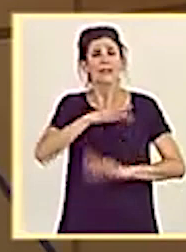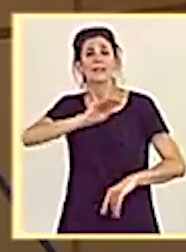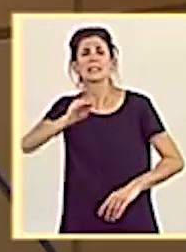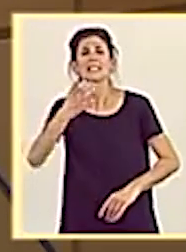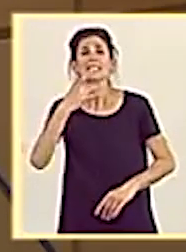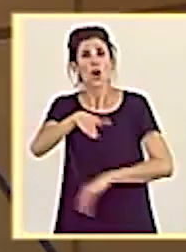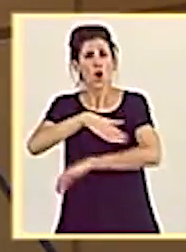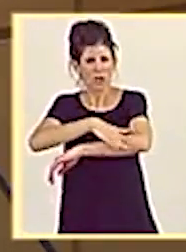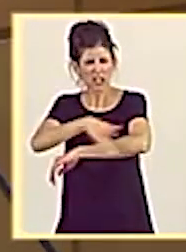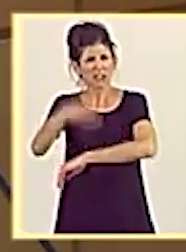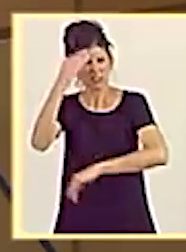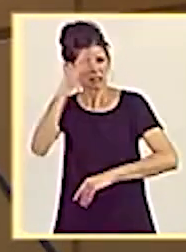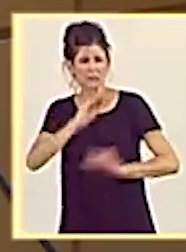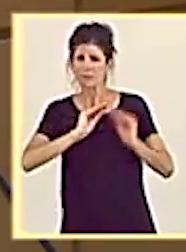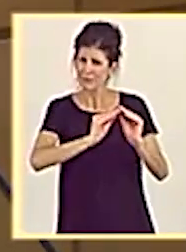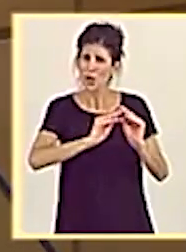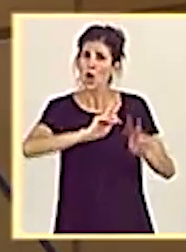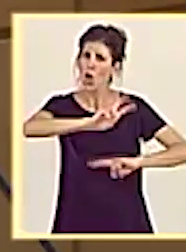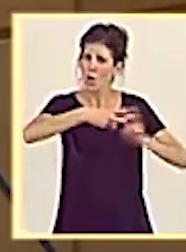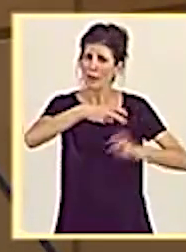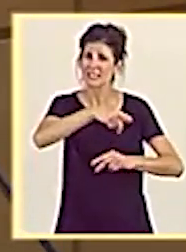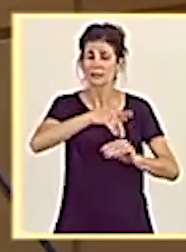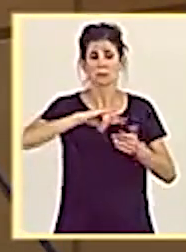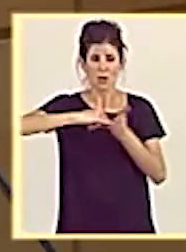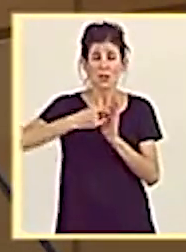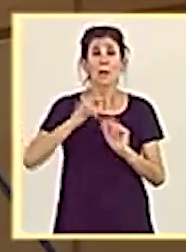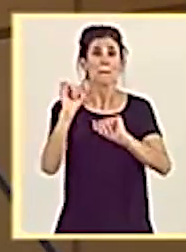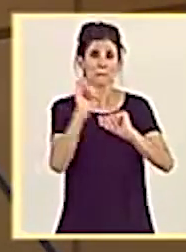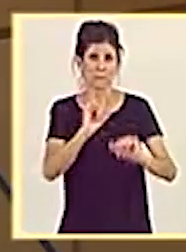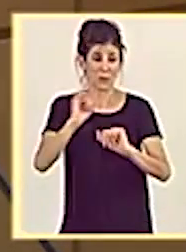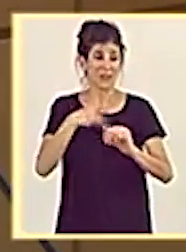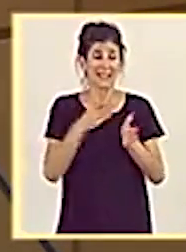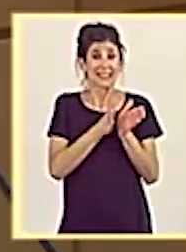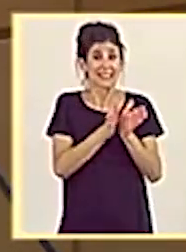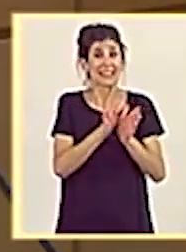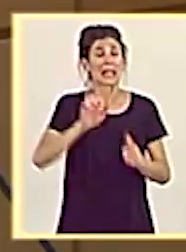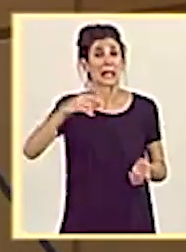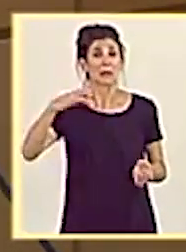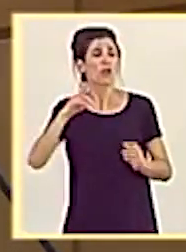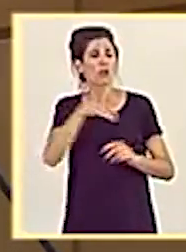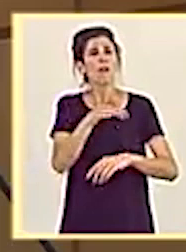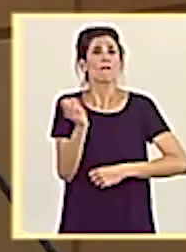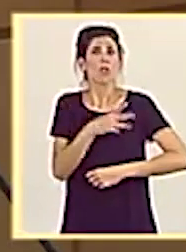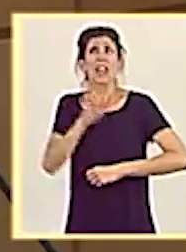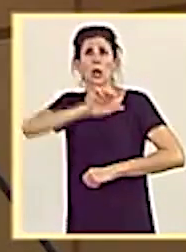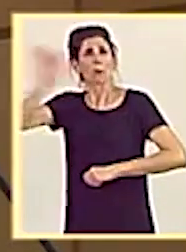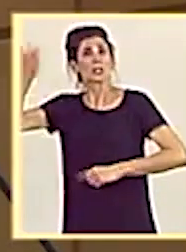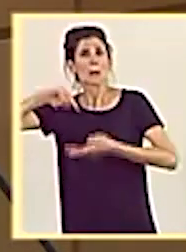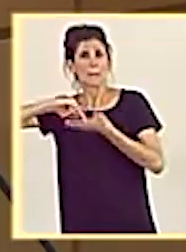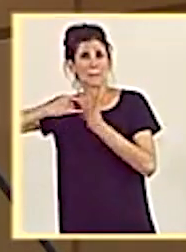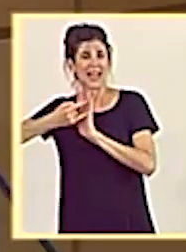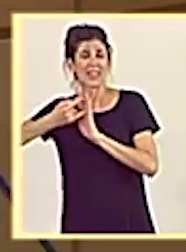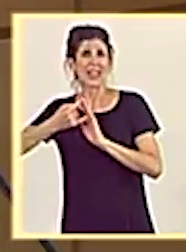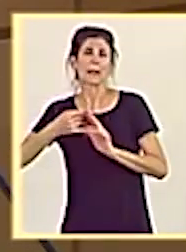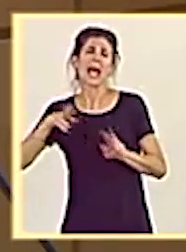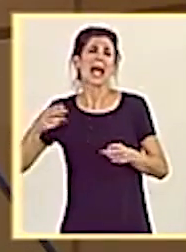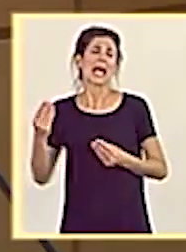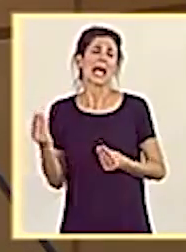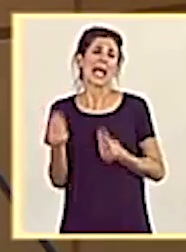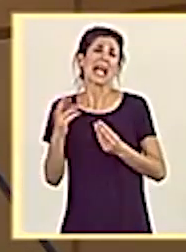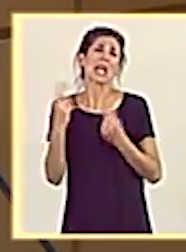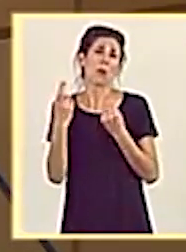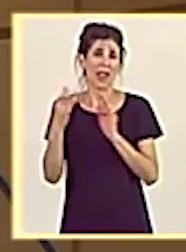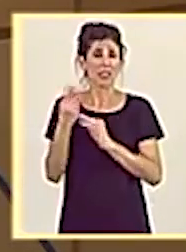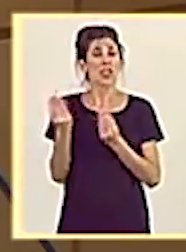si el Gobierno piensa realizar las obras y proyectos de protección del Delta del Ebro con los fondos europeos del Plan de Recuperación